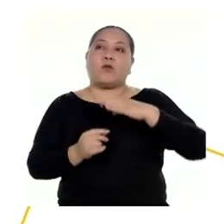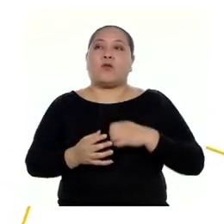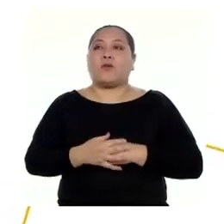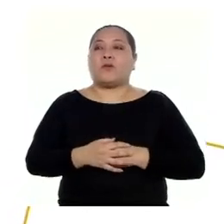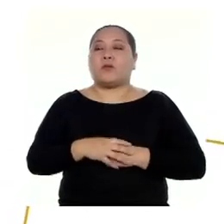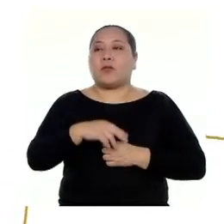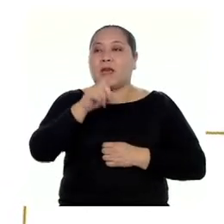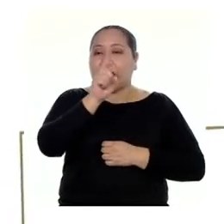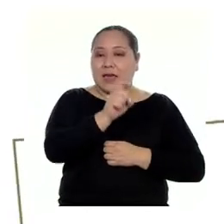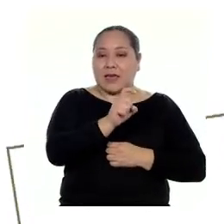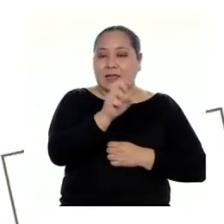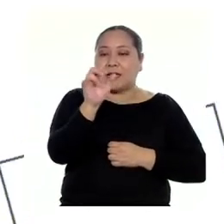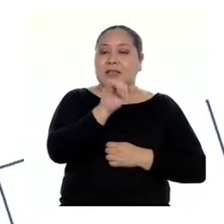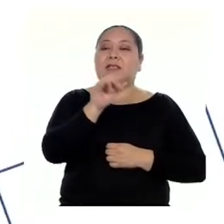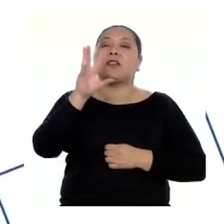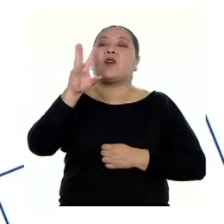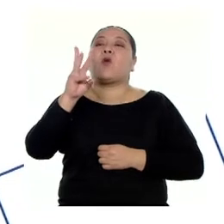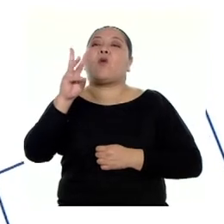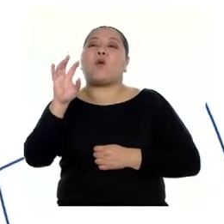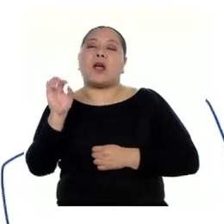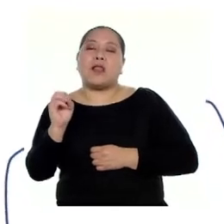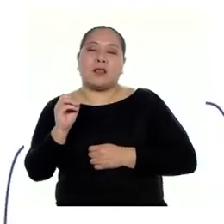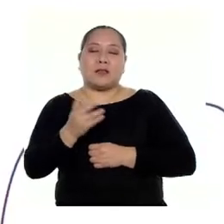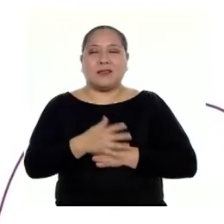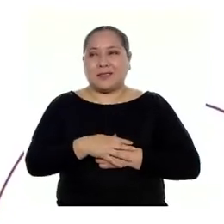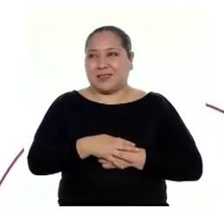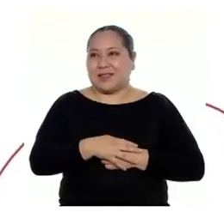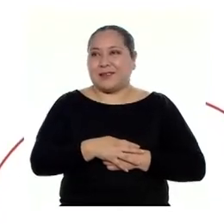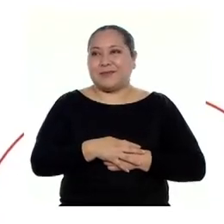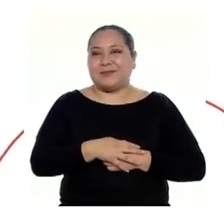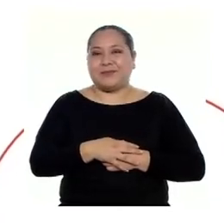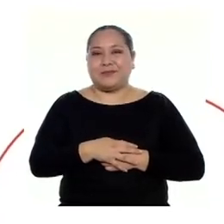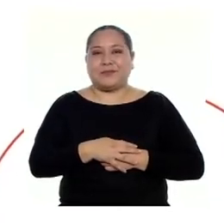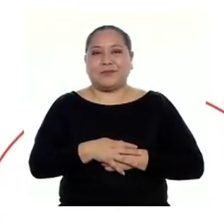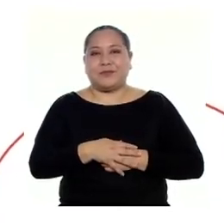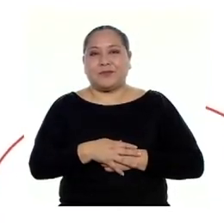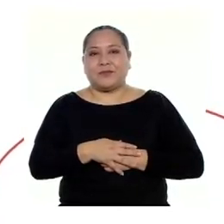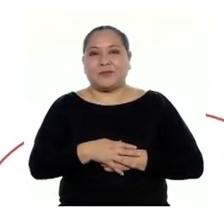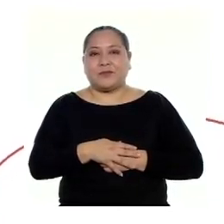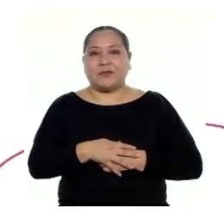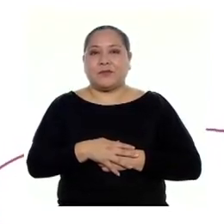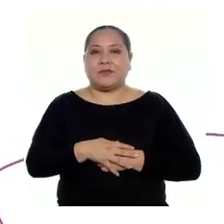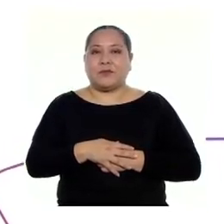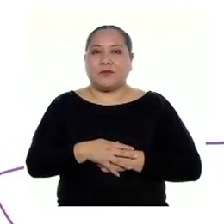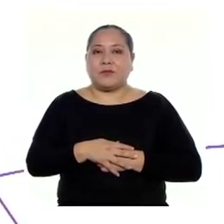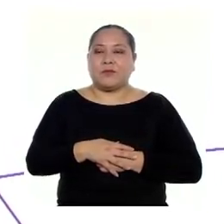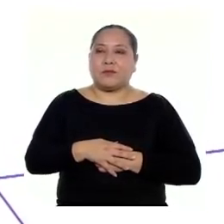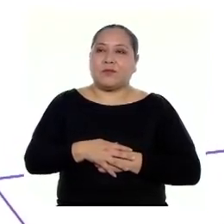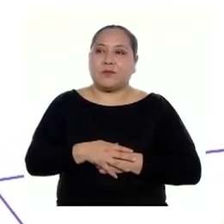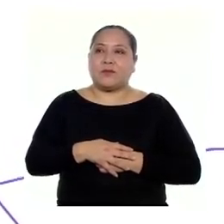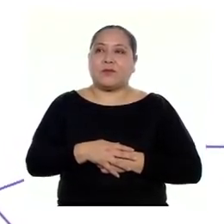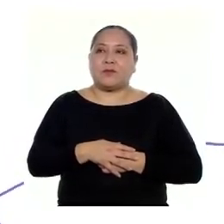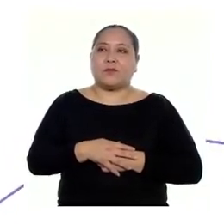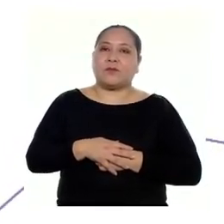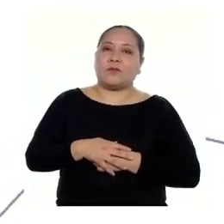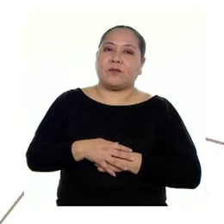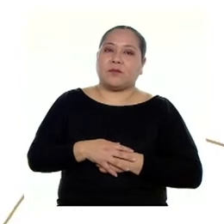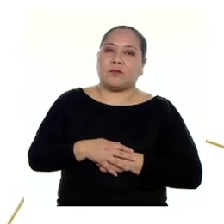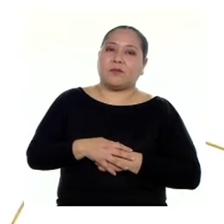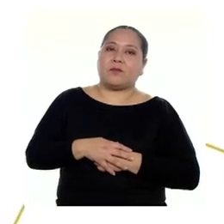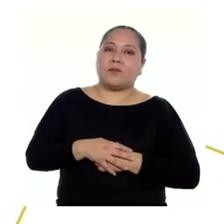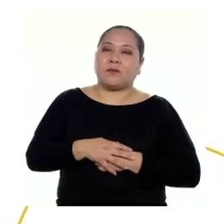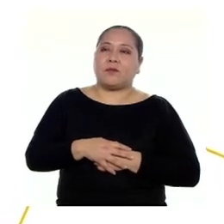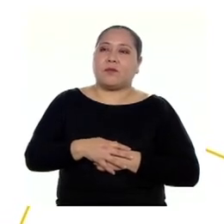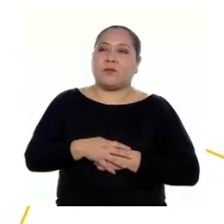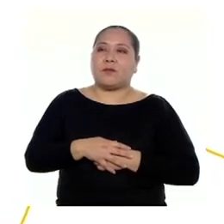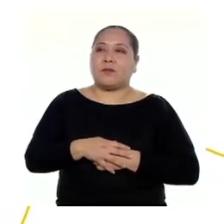que nuestro valor X es realmente 60. Luego sumamos el área de terreno con el 30%